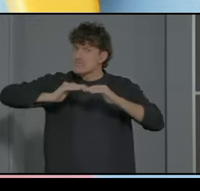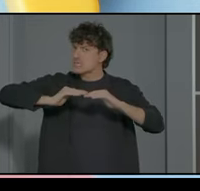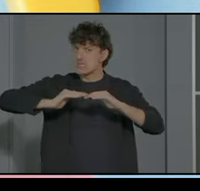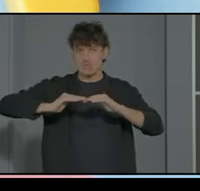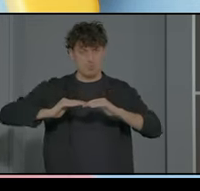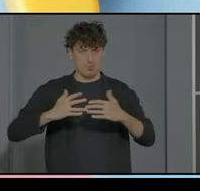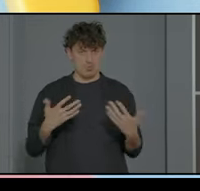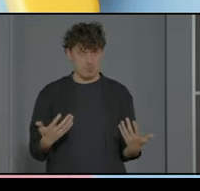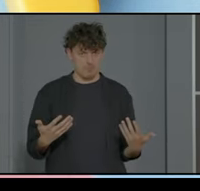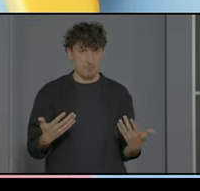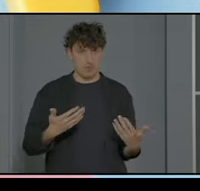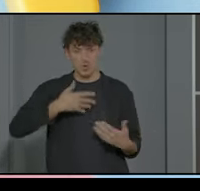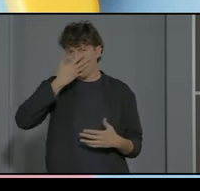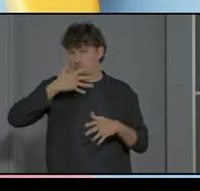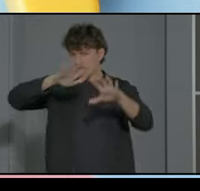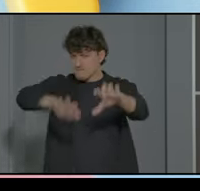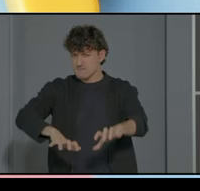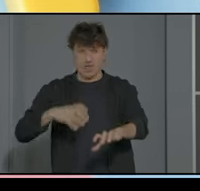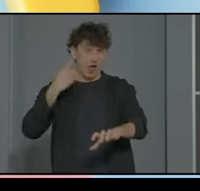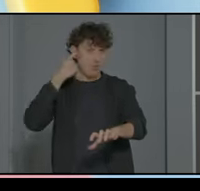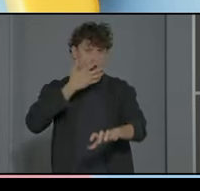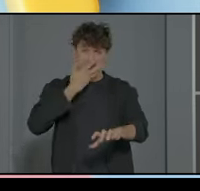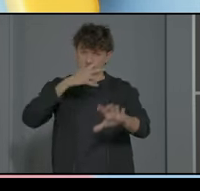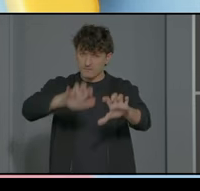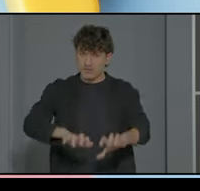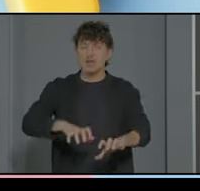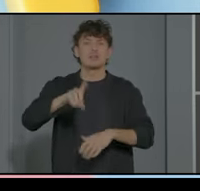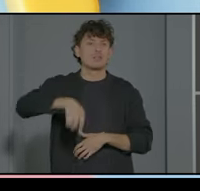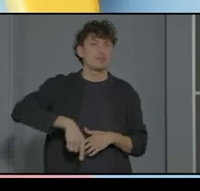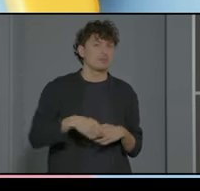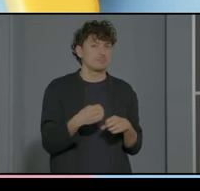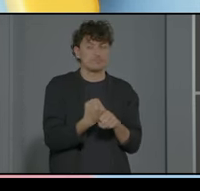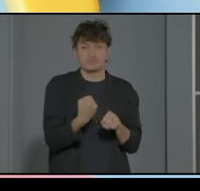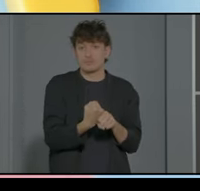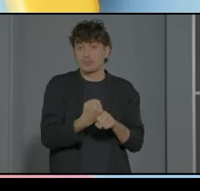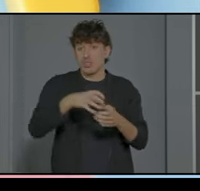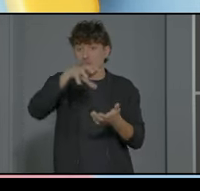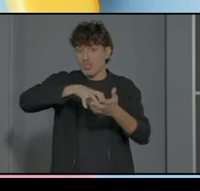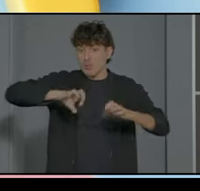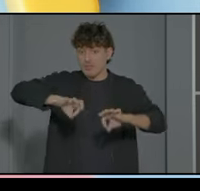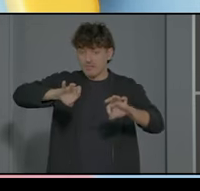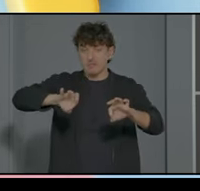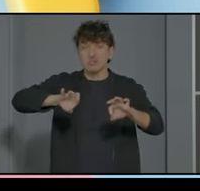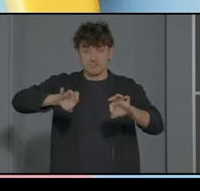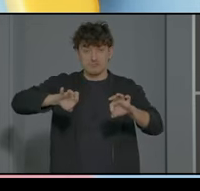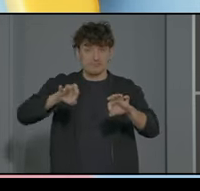ello por ejemplo nosotros trabajamos un poco como trabajamos cuando trabajamos en un centro específico de educación especial